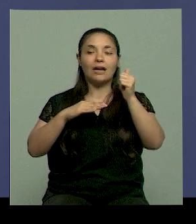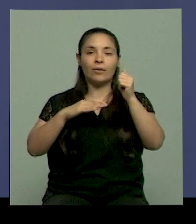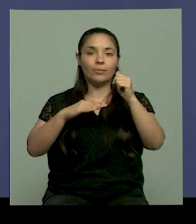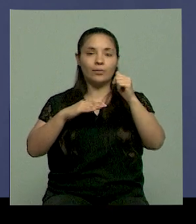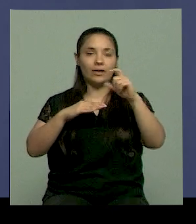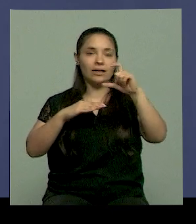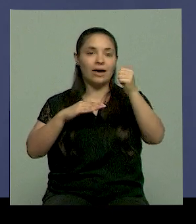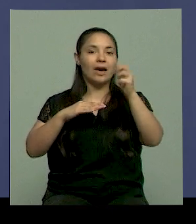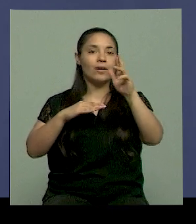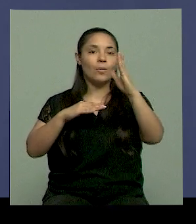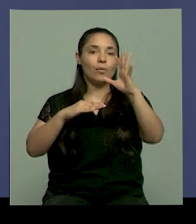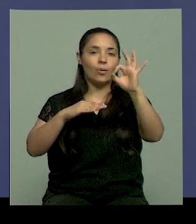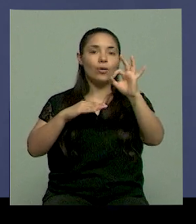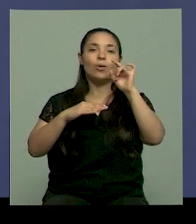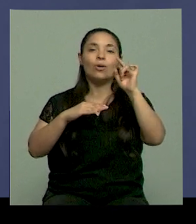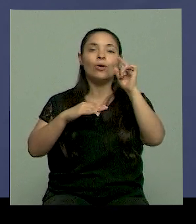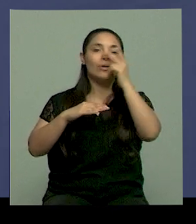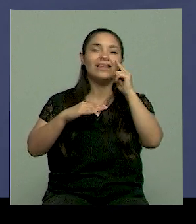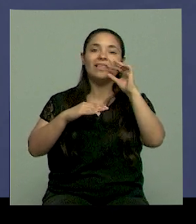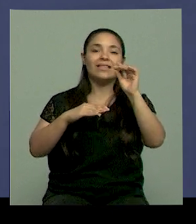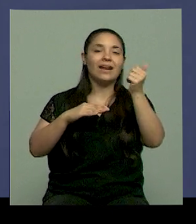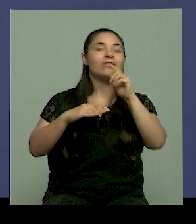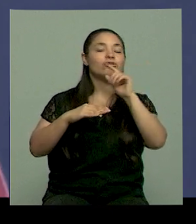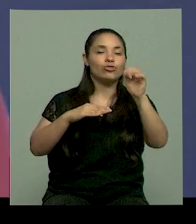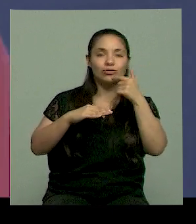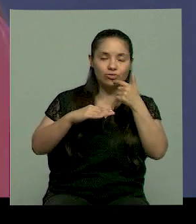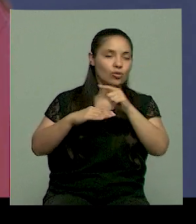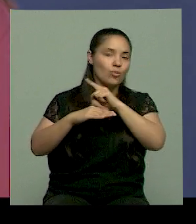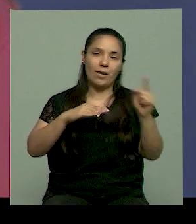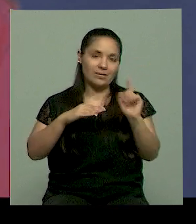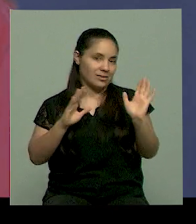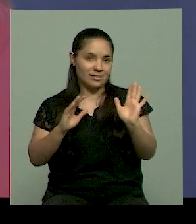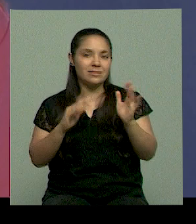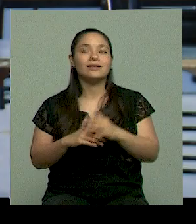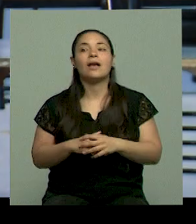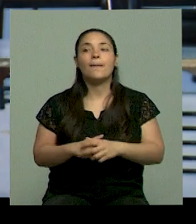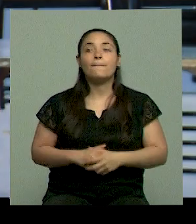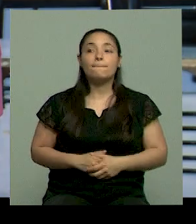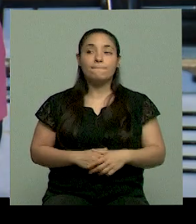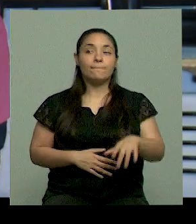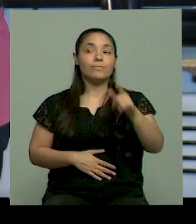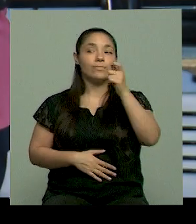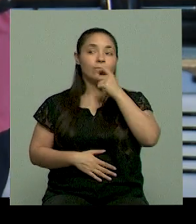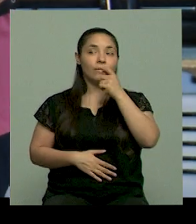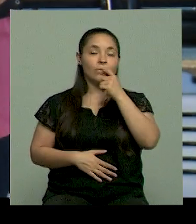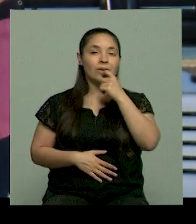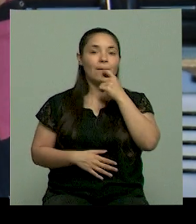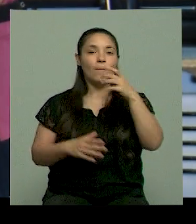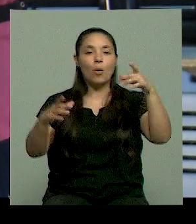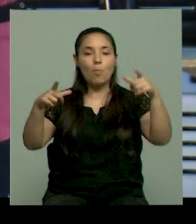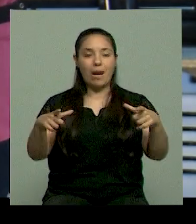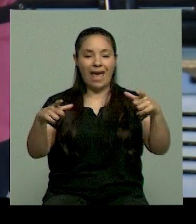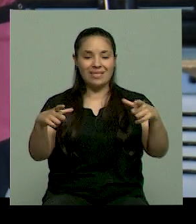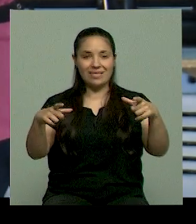graficar la distribución alimentaria, el plato inteligente, que también está bastante de moda. ¿Sería como, por ejemplo...? Dividen el plato